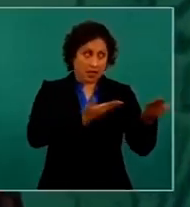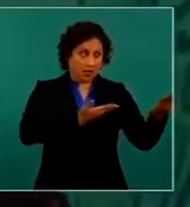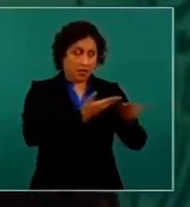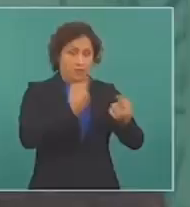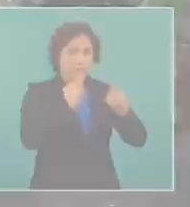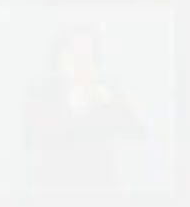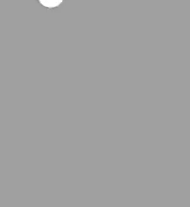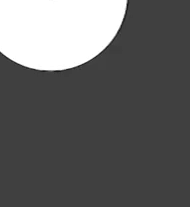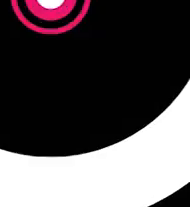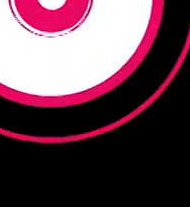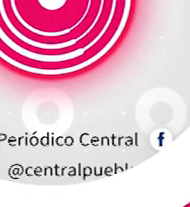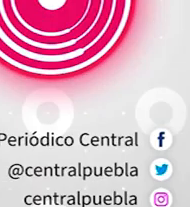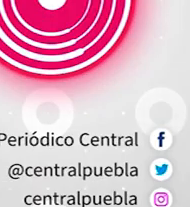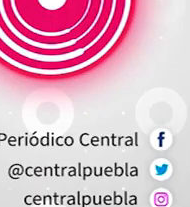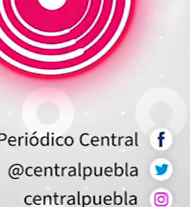también si se trata.